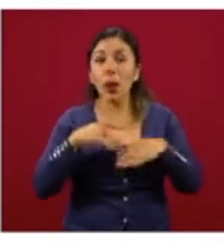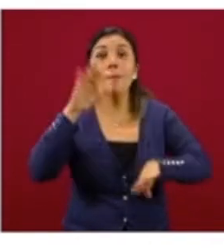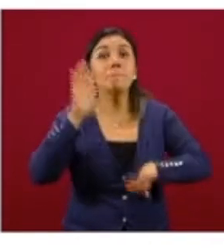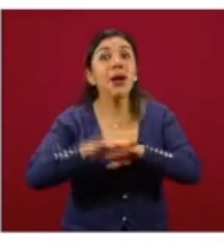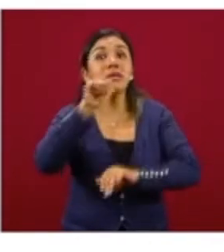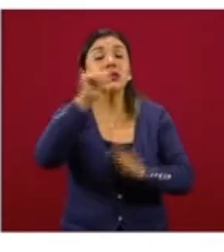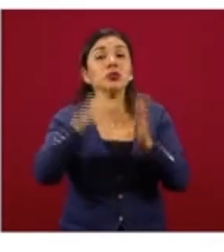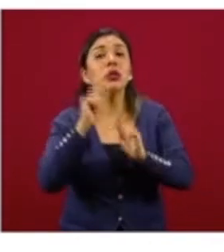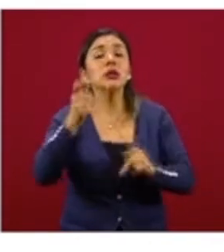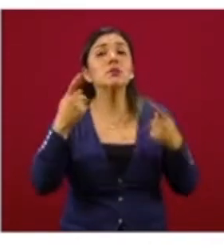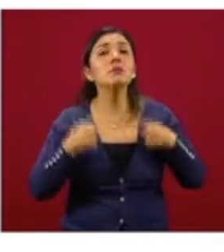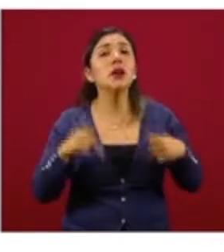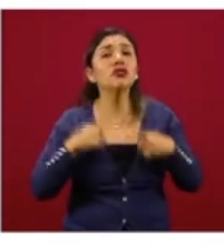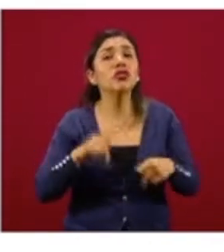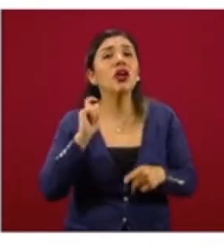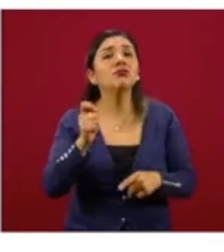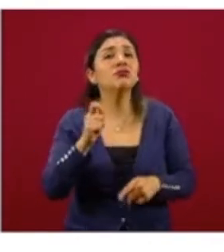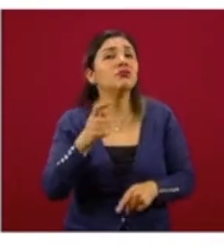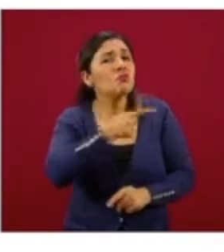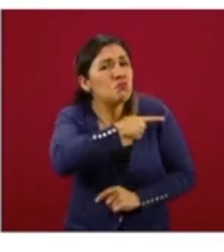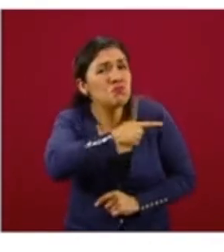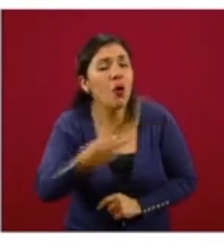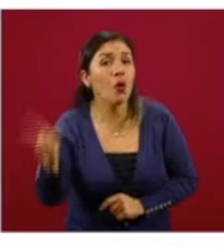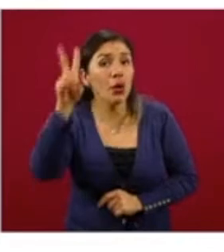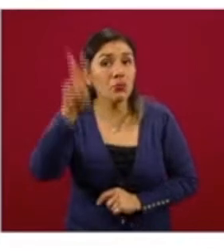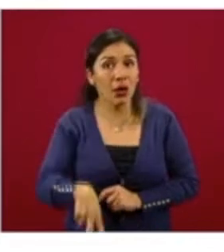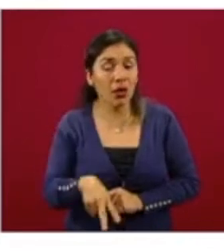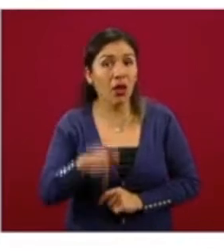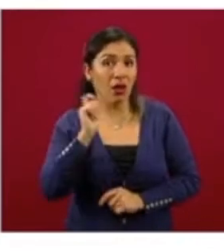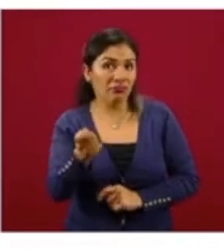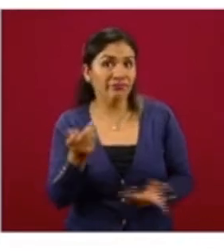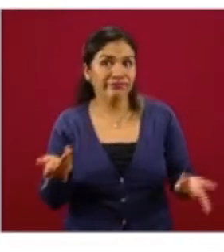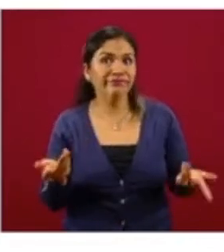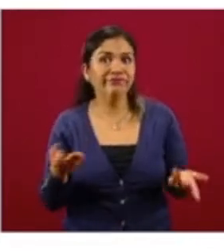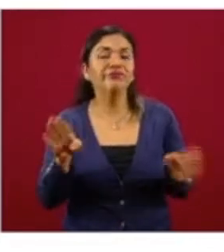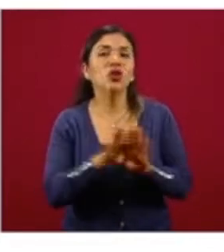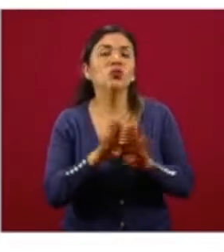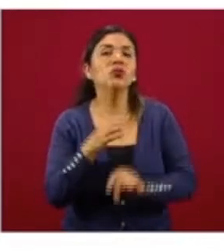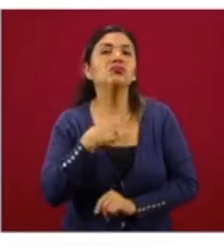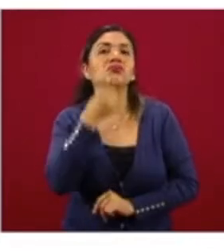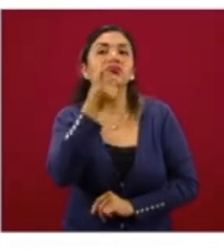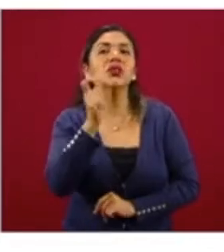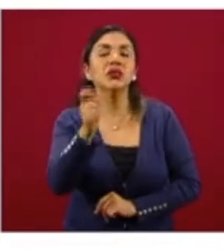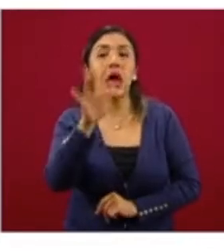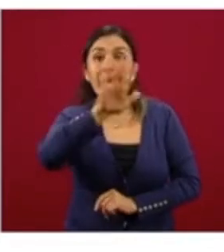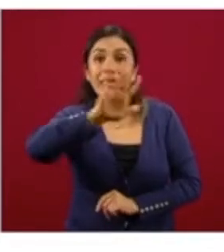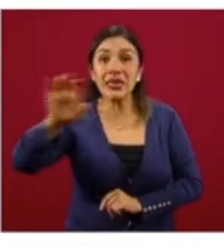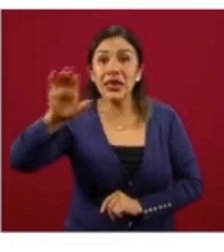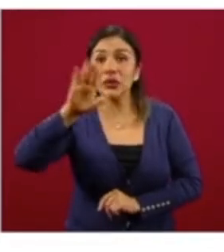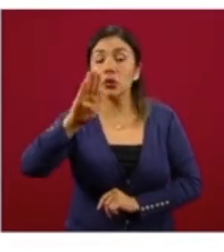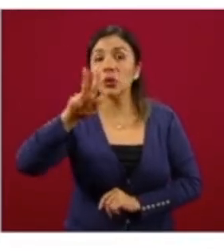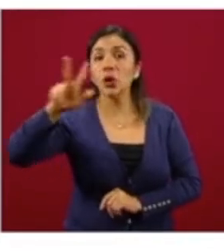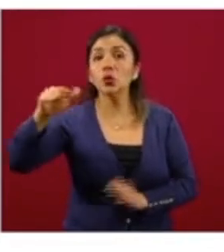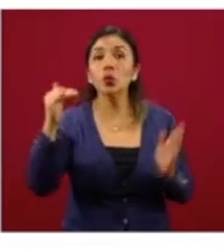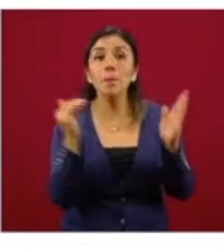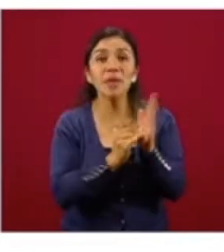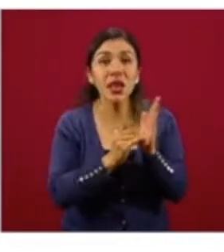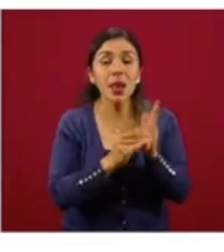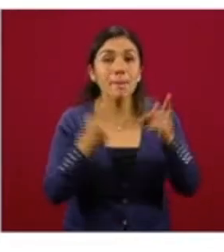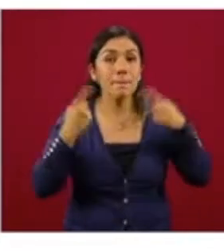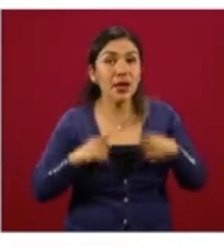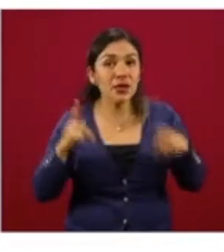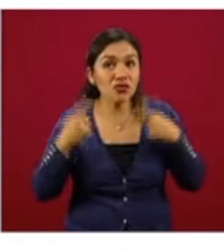son personas que están en condición de pobreza. Estamos hablando, además, de quinientas noventa y ocho mil